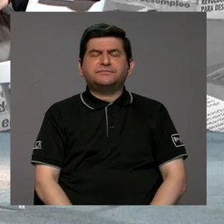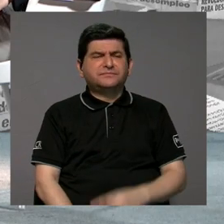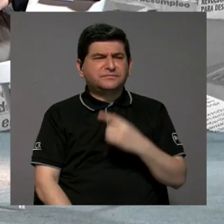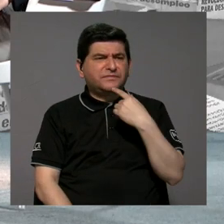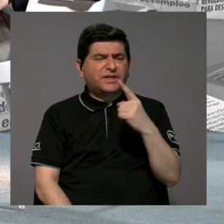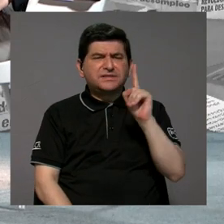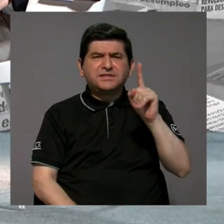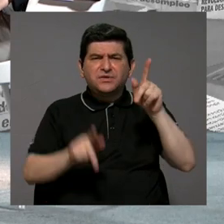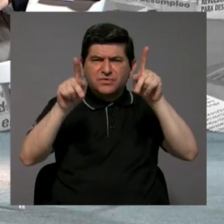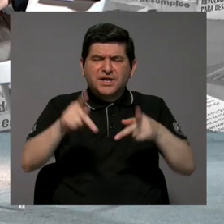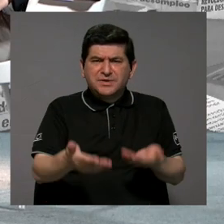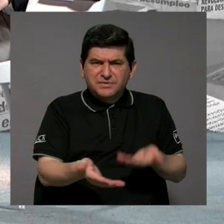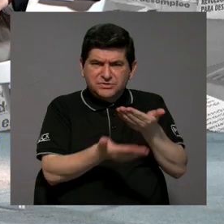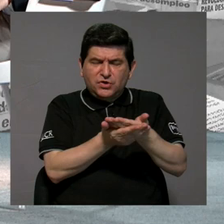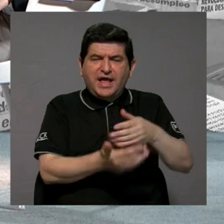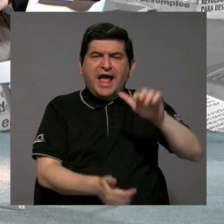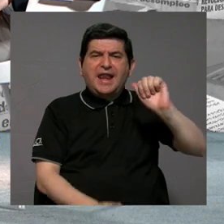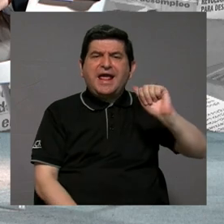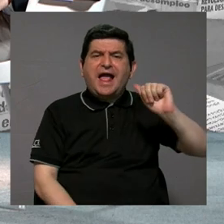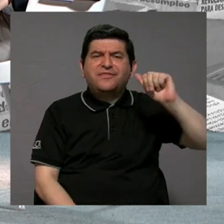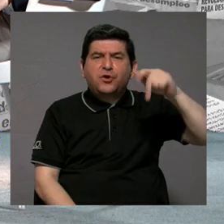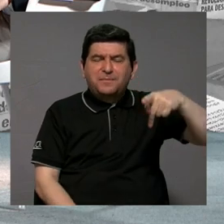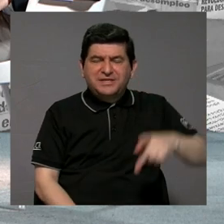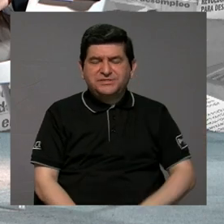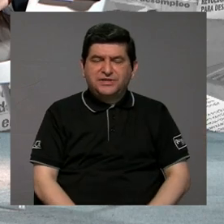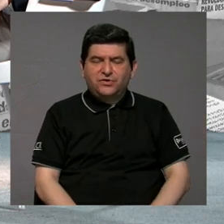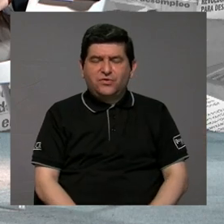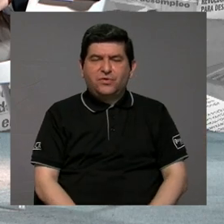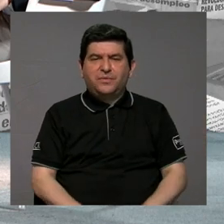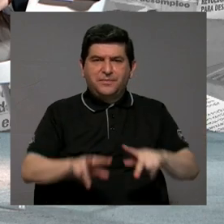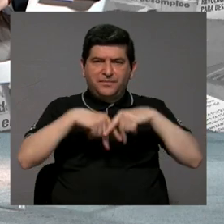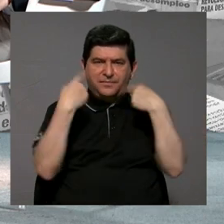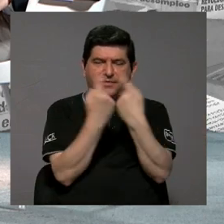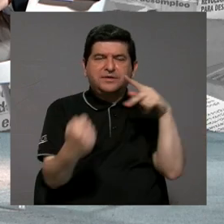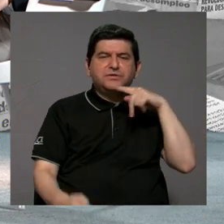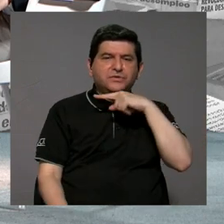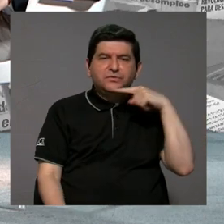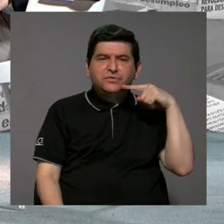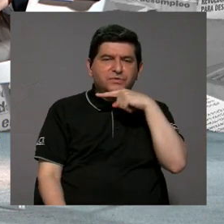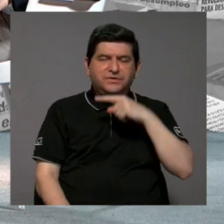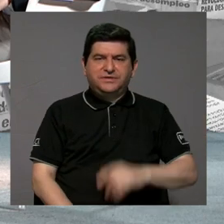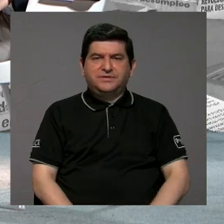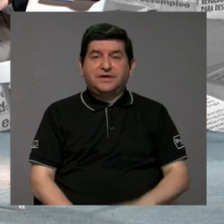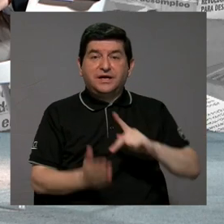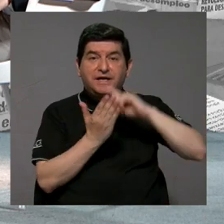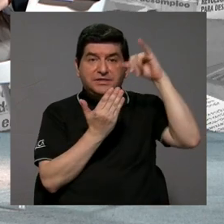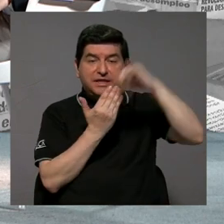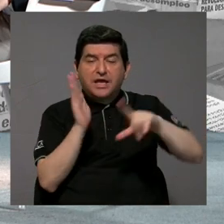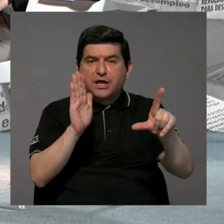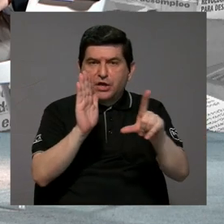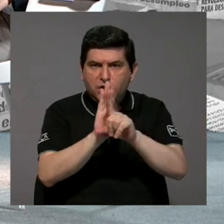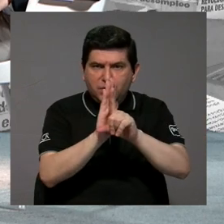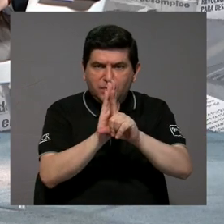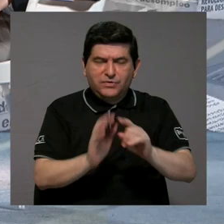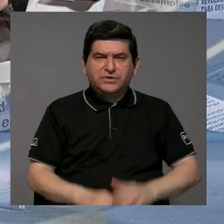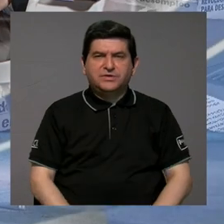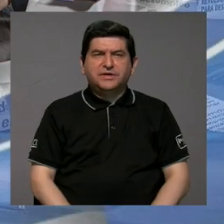uno de los proponentes, Alejandro Pacheco, que es del Partido de Unidad Social Cristiana, que el proyecto de ley